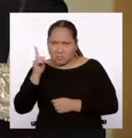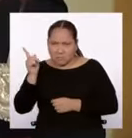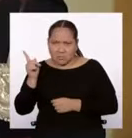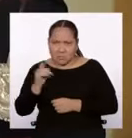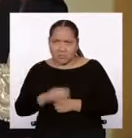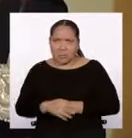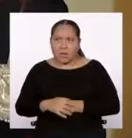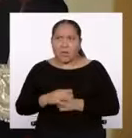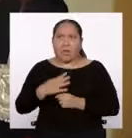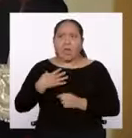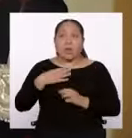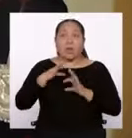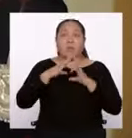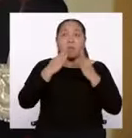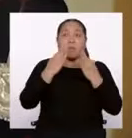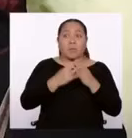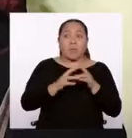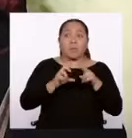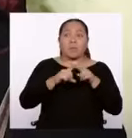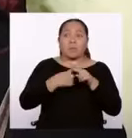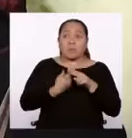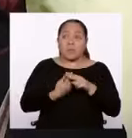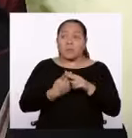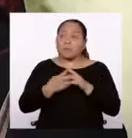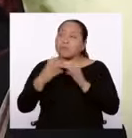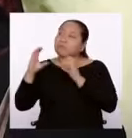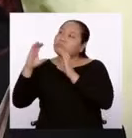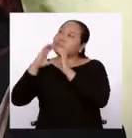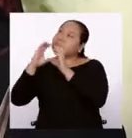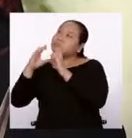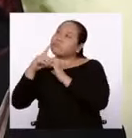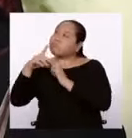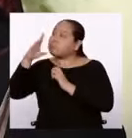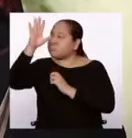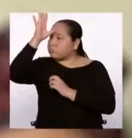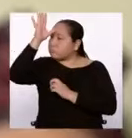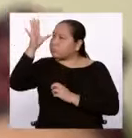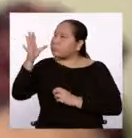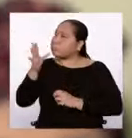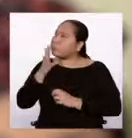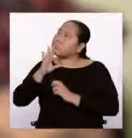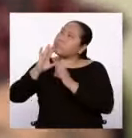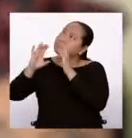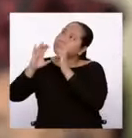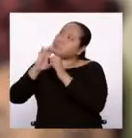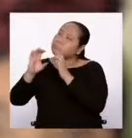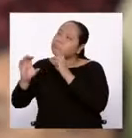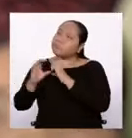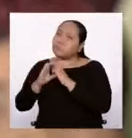con papá y mamá y ahí es donde yo aprendí.